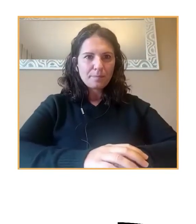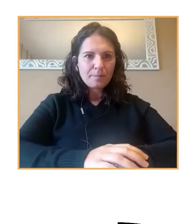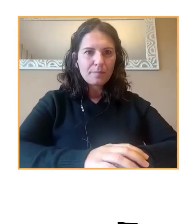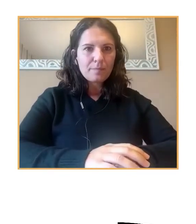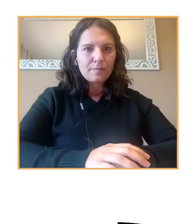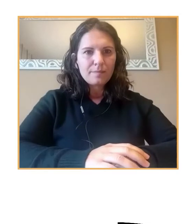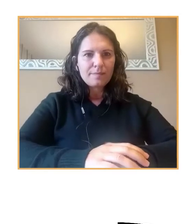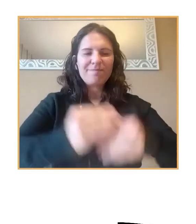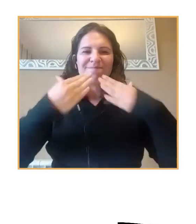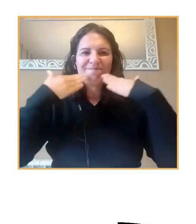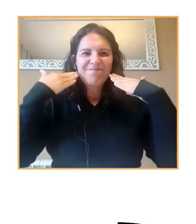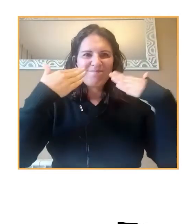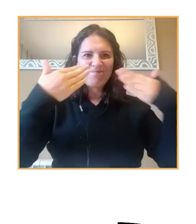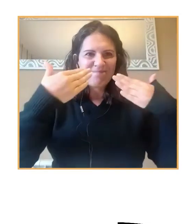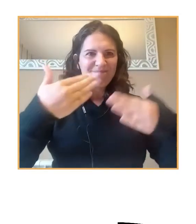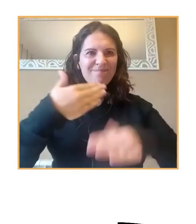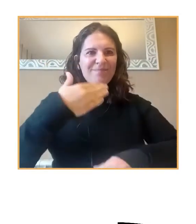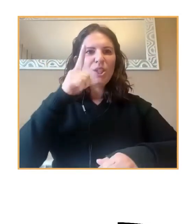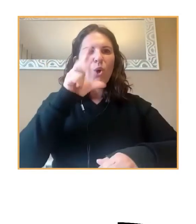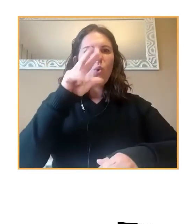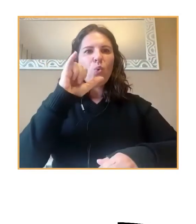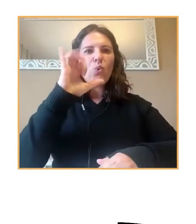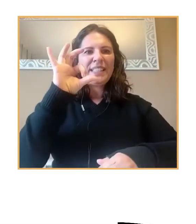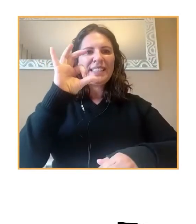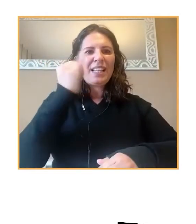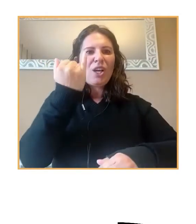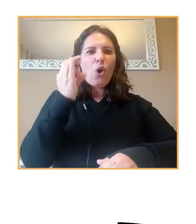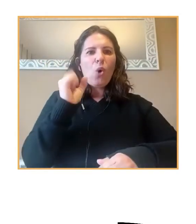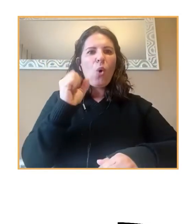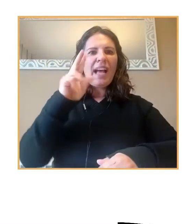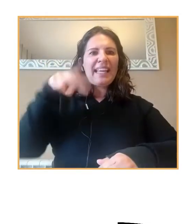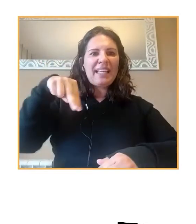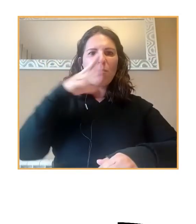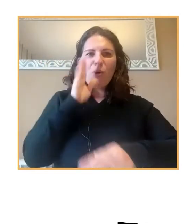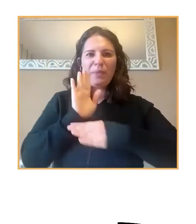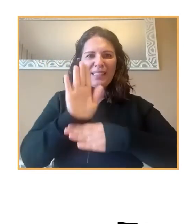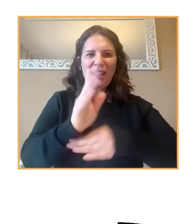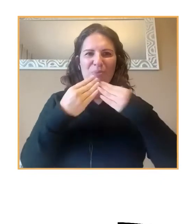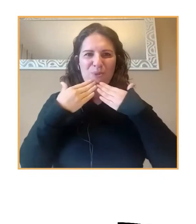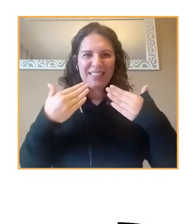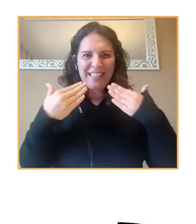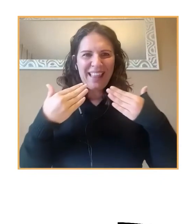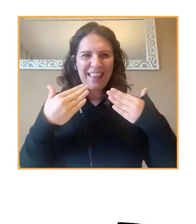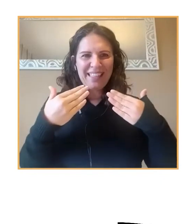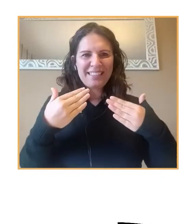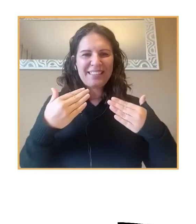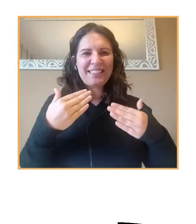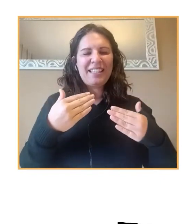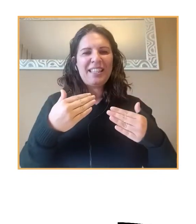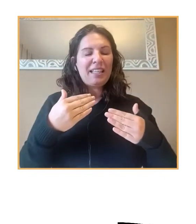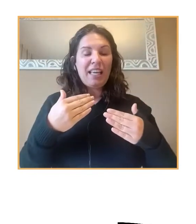Muchas gracias, Luis Joaquín, por tu presentación, que no llega a